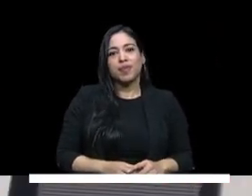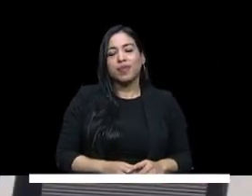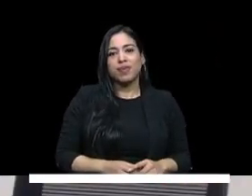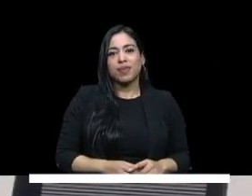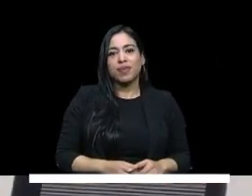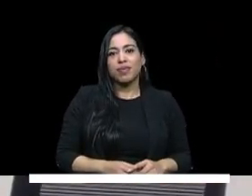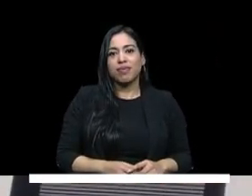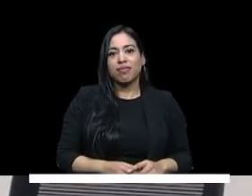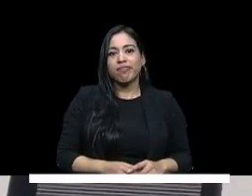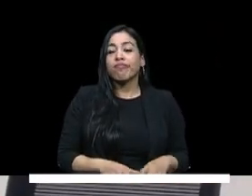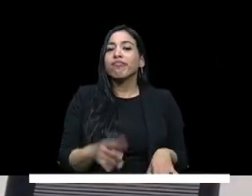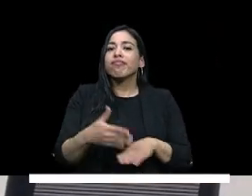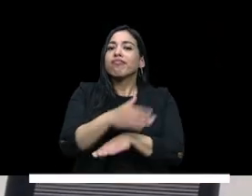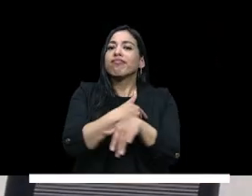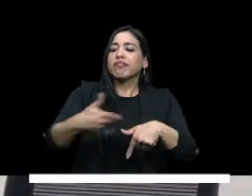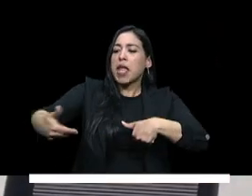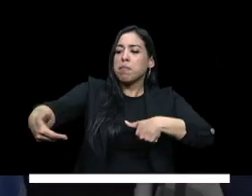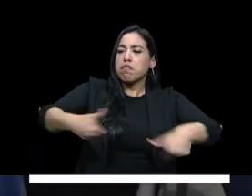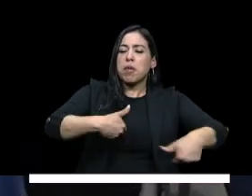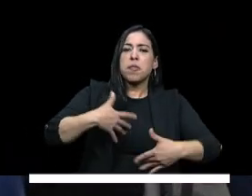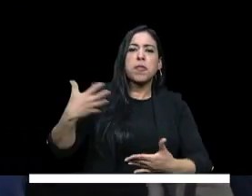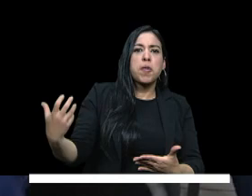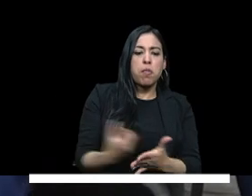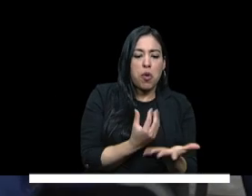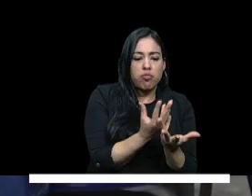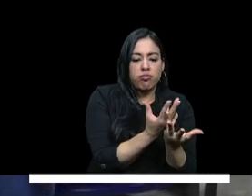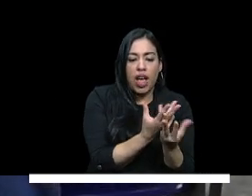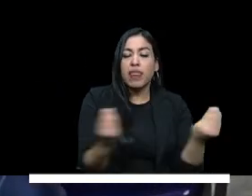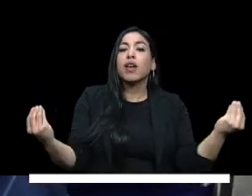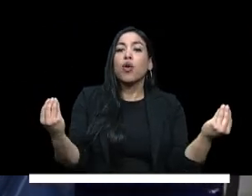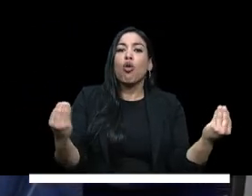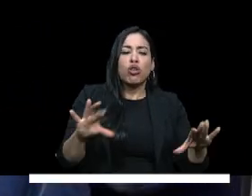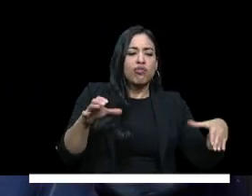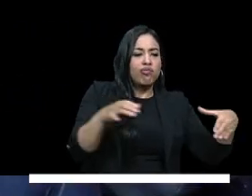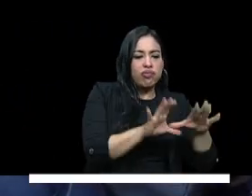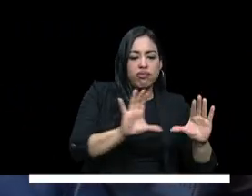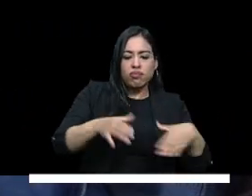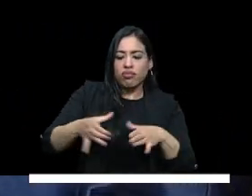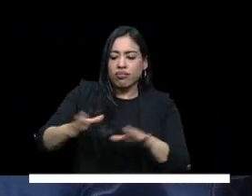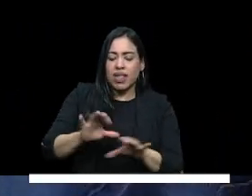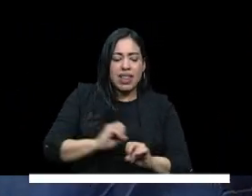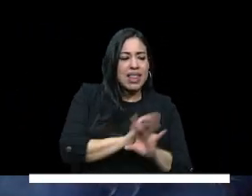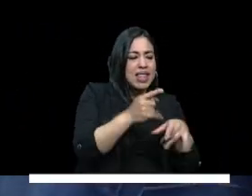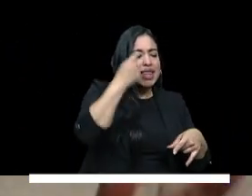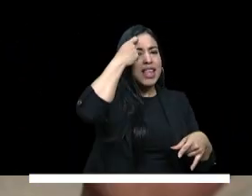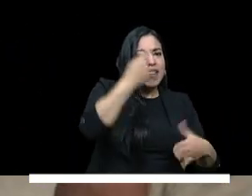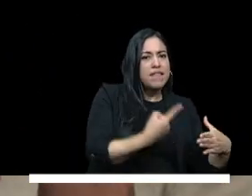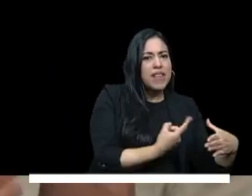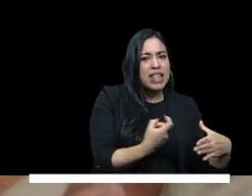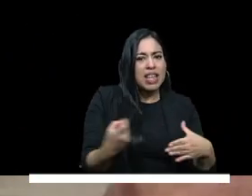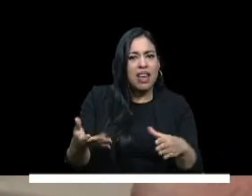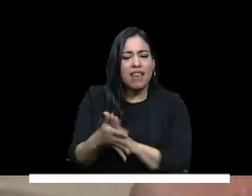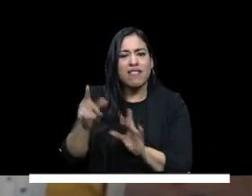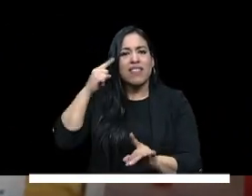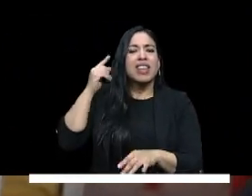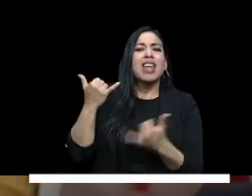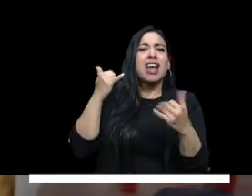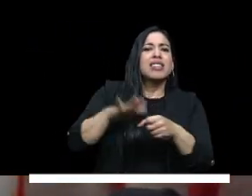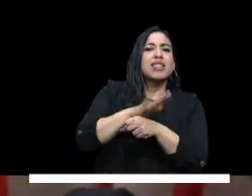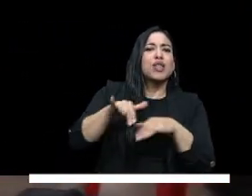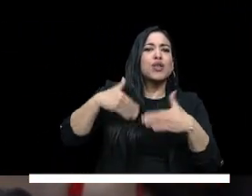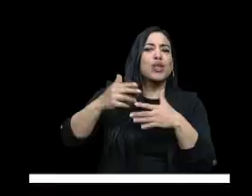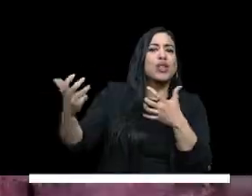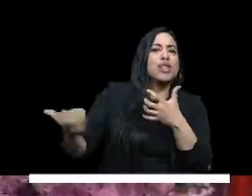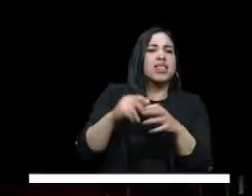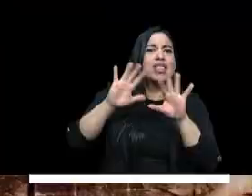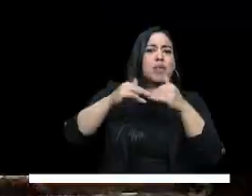las observaciones recibidas fueron agrupadas en categorías para una visión más clara de los retos que enfrentamos actualmente